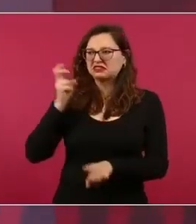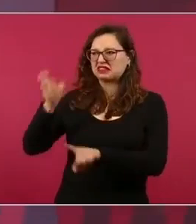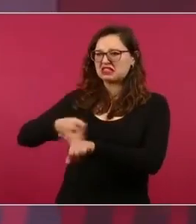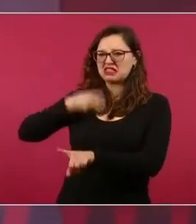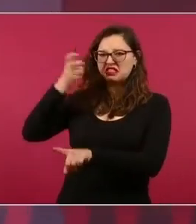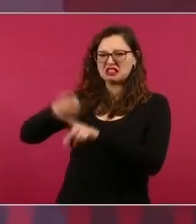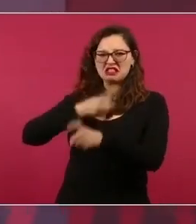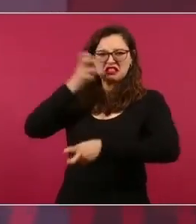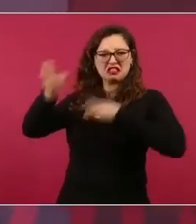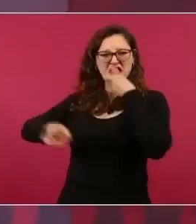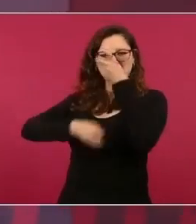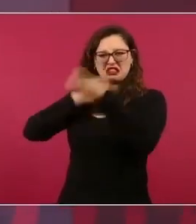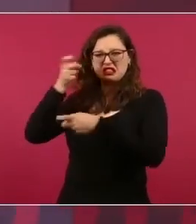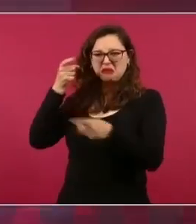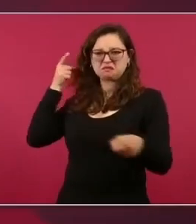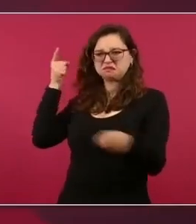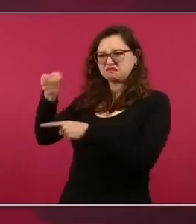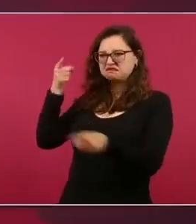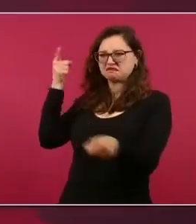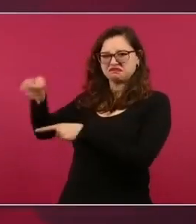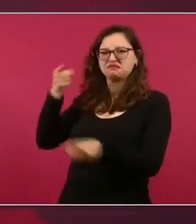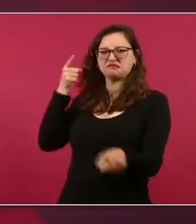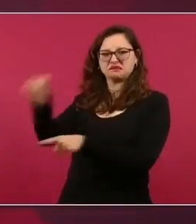a los que van a manifestarse